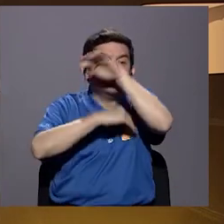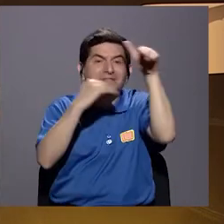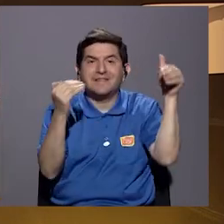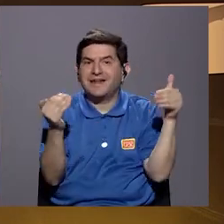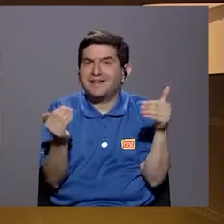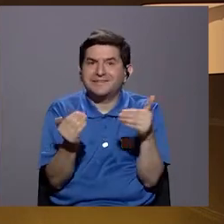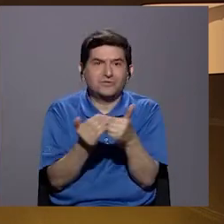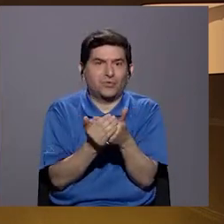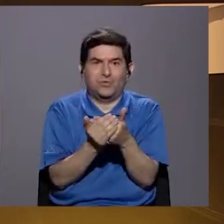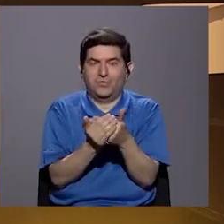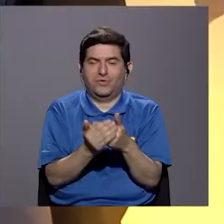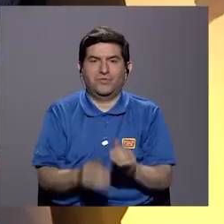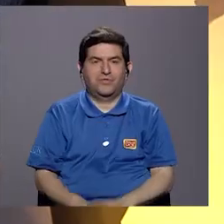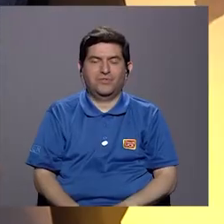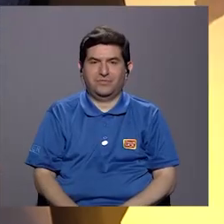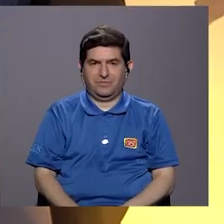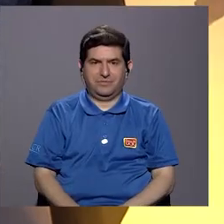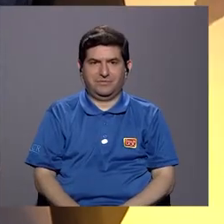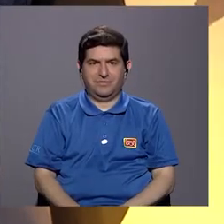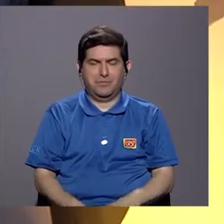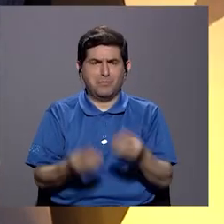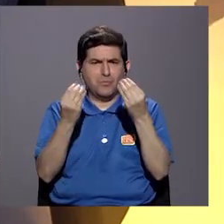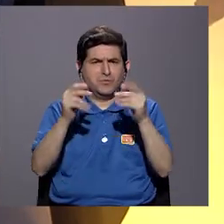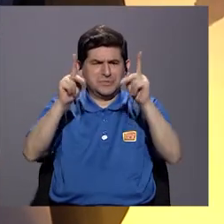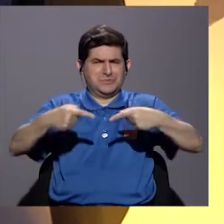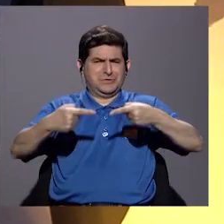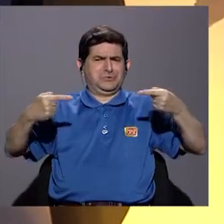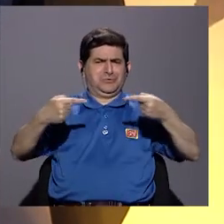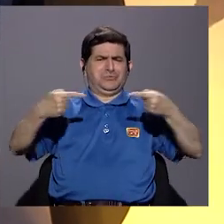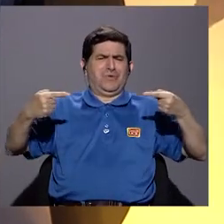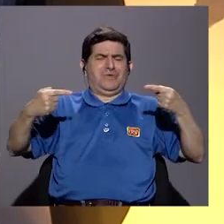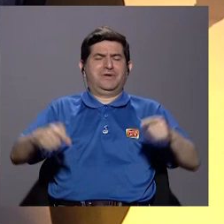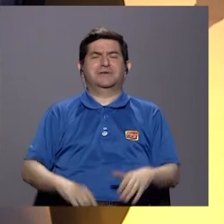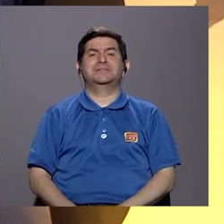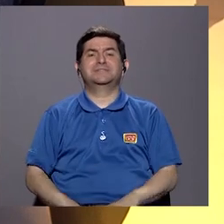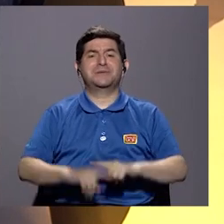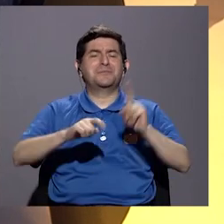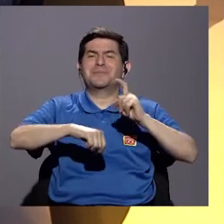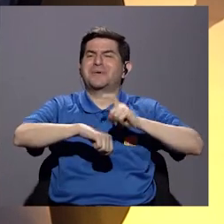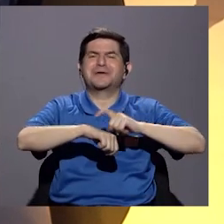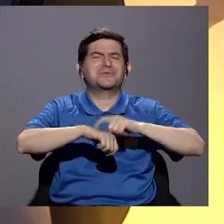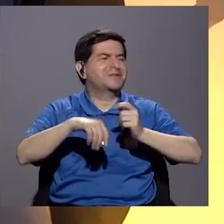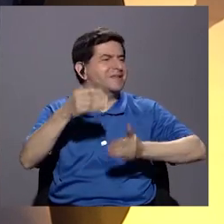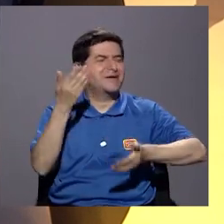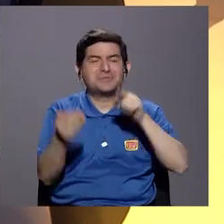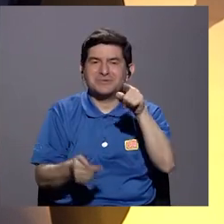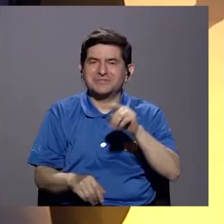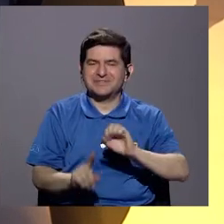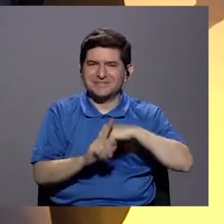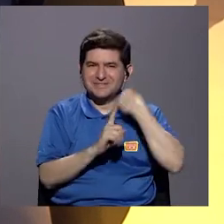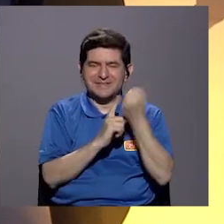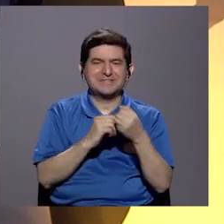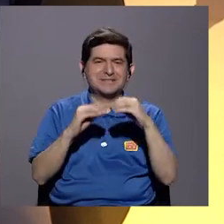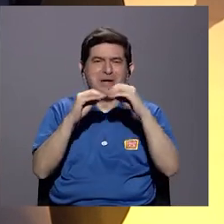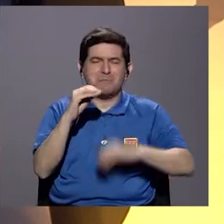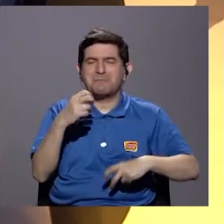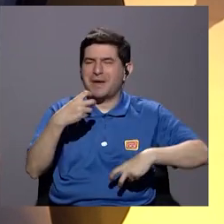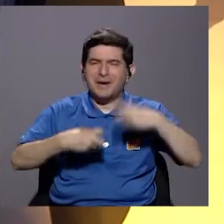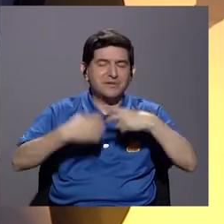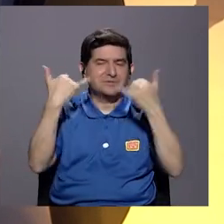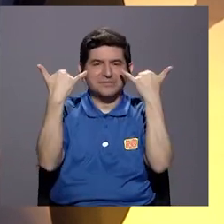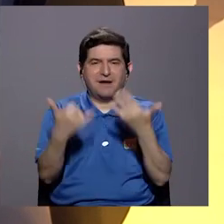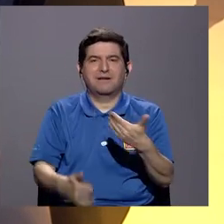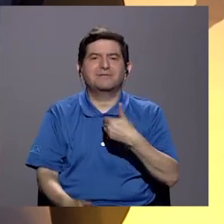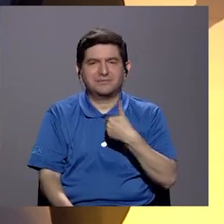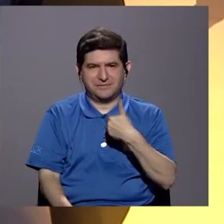todos los... Claro. Con mucha oposición en algunos casos. Pero eran tiempos, probablemente, en ese sentido, menos convulsos que